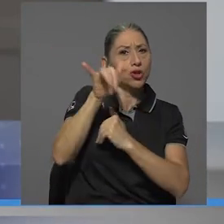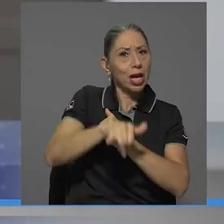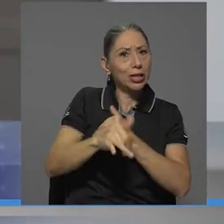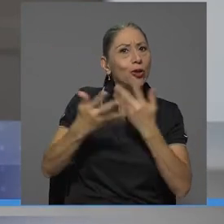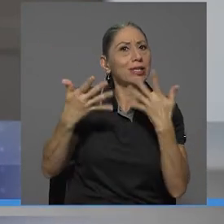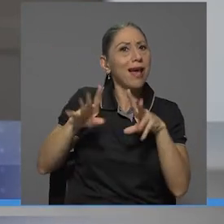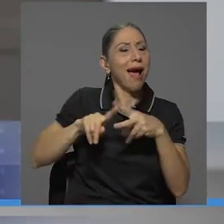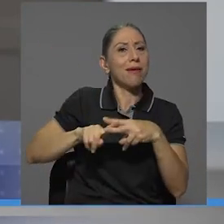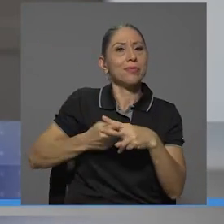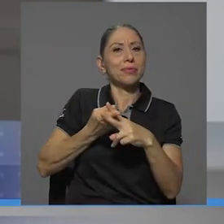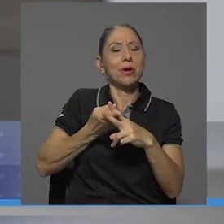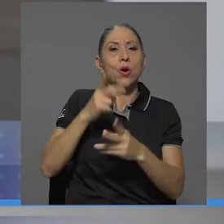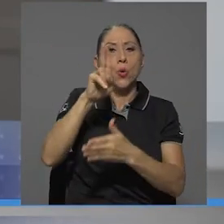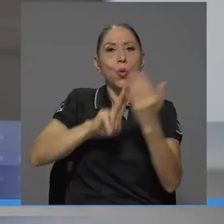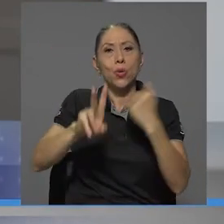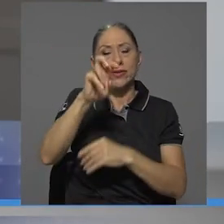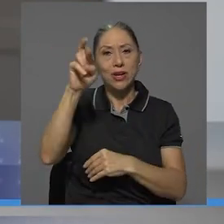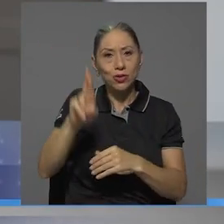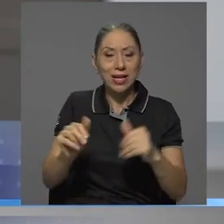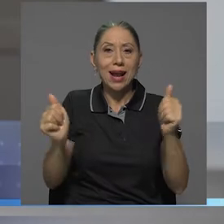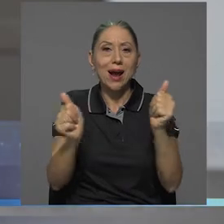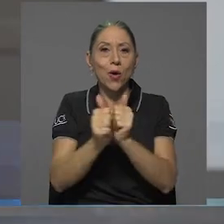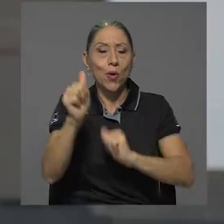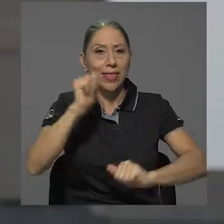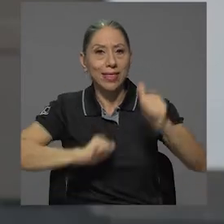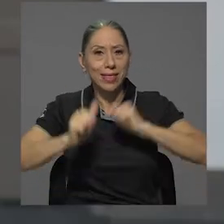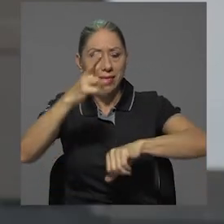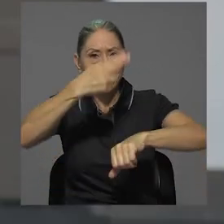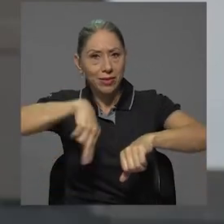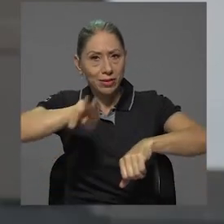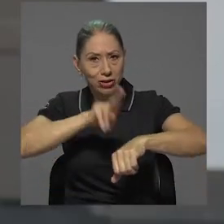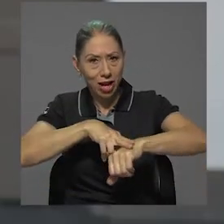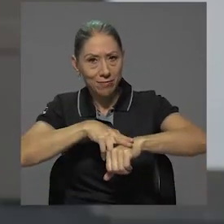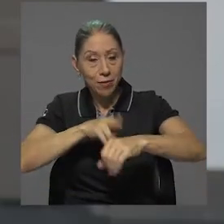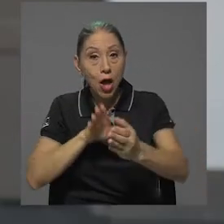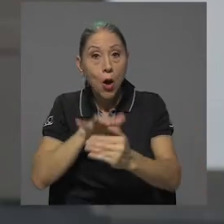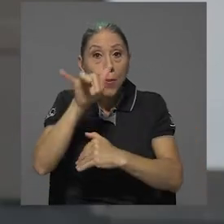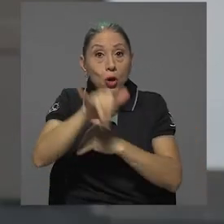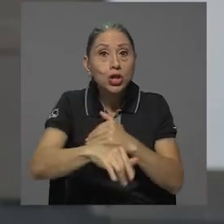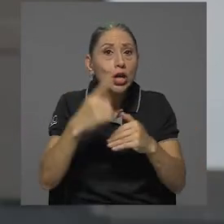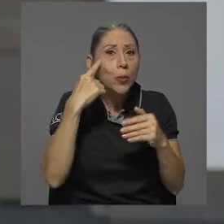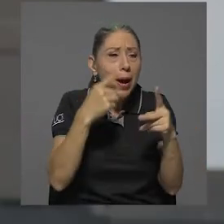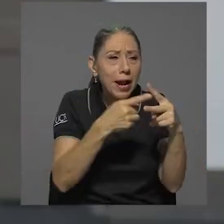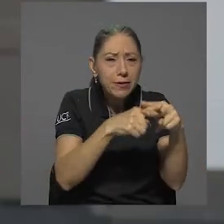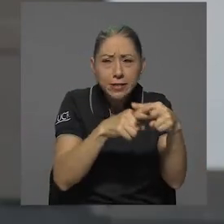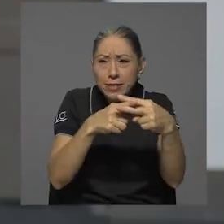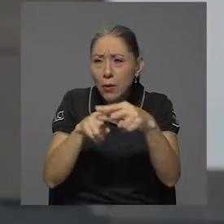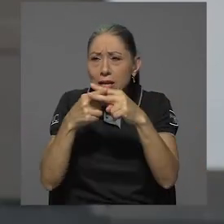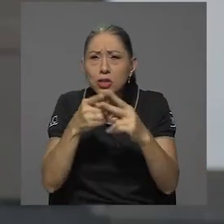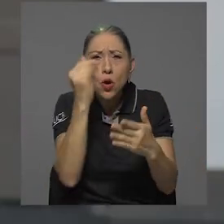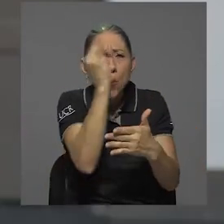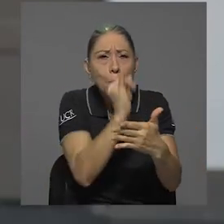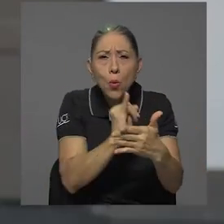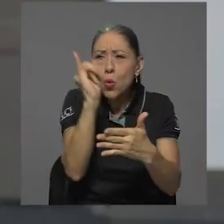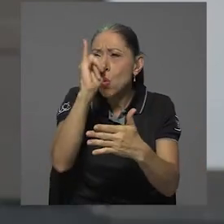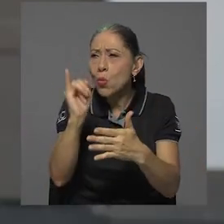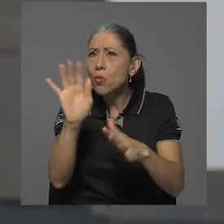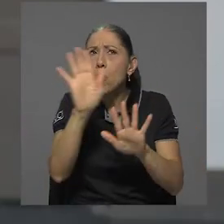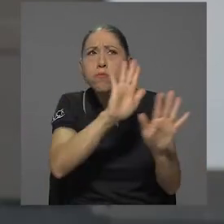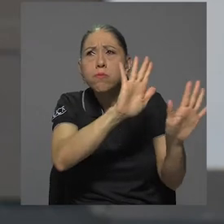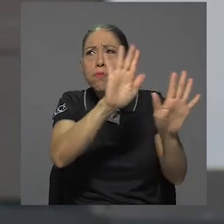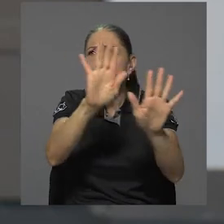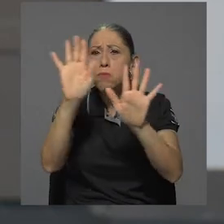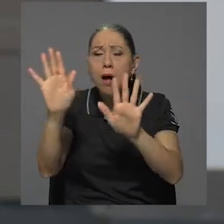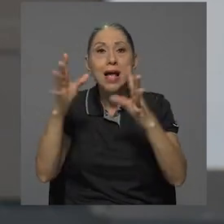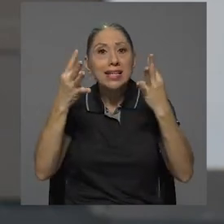emprendido la Universidad de Costa Rica con el Teatro Nacional, un proyecto de restauración de los frescos y las pinturas murales,